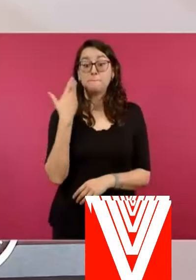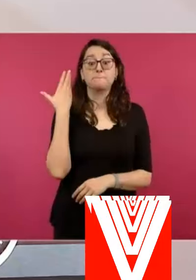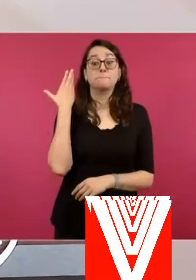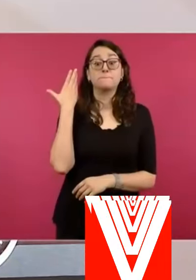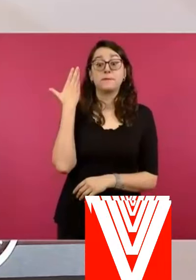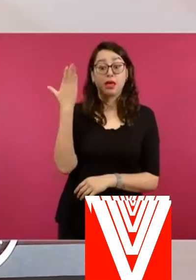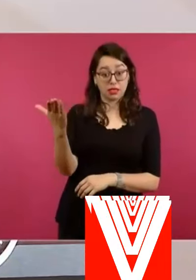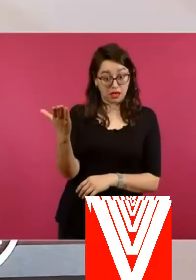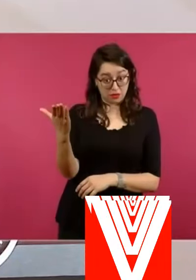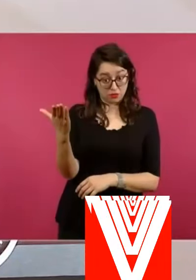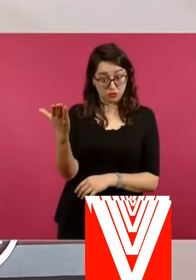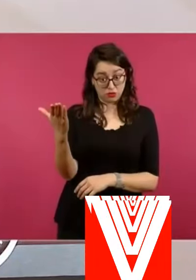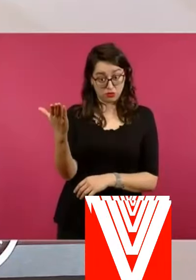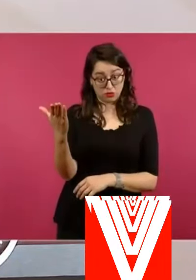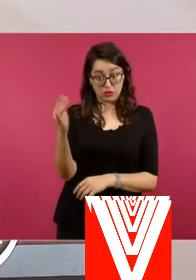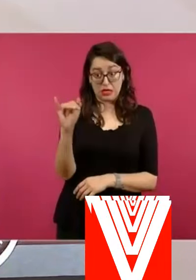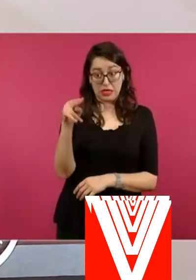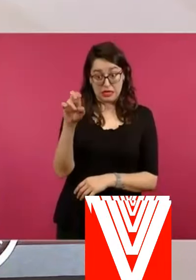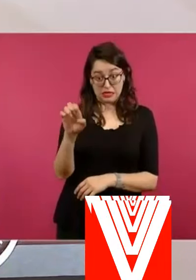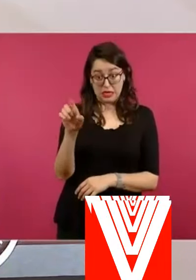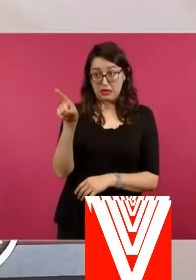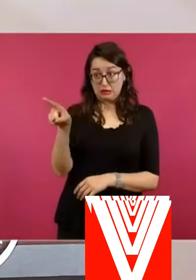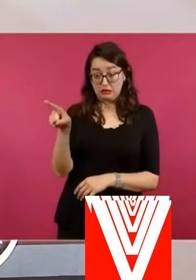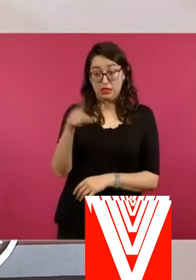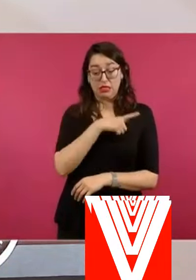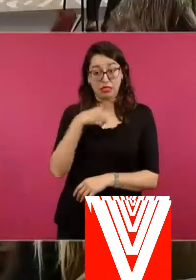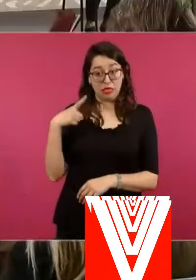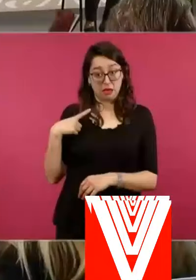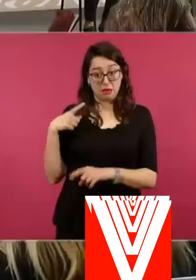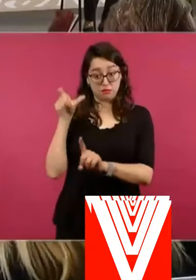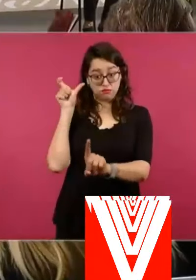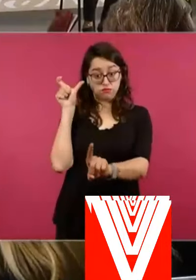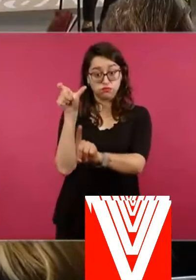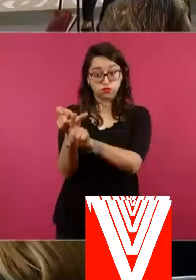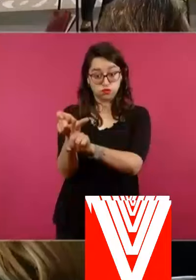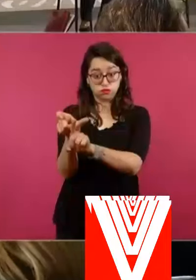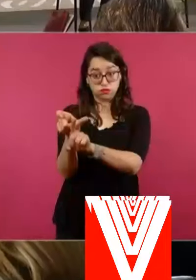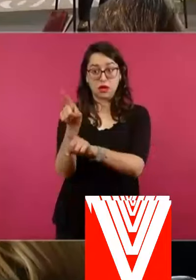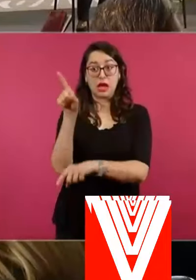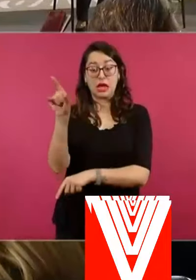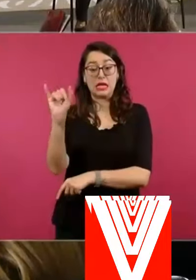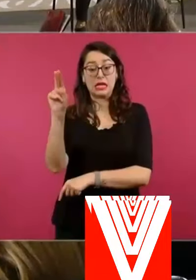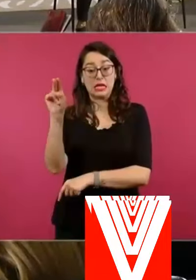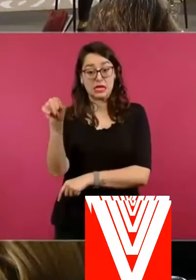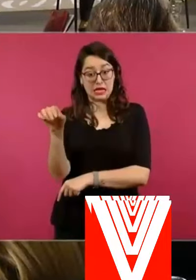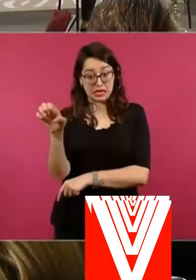Se envió al INE el INE